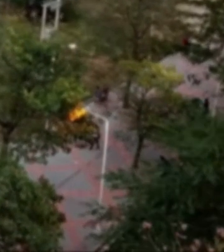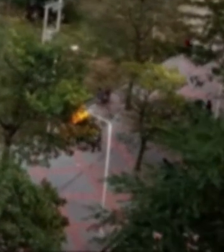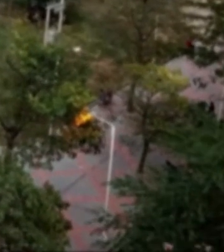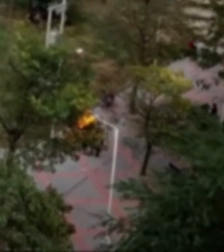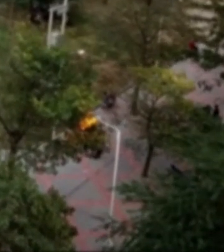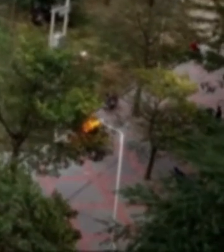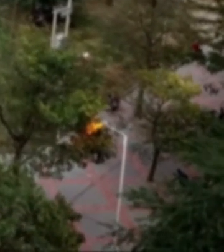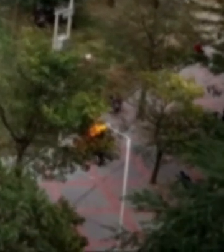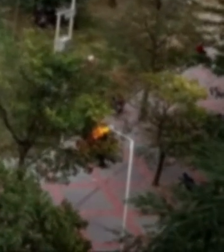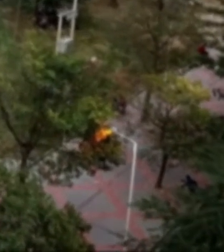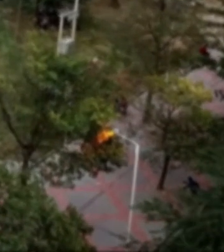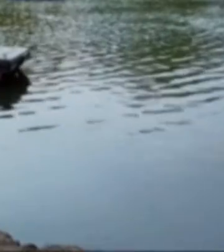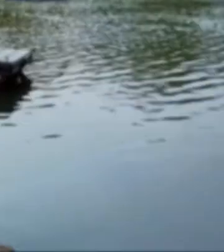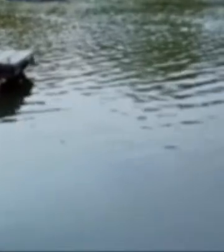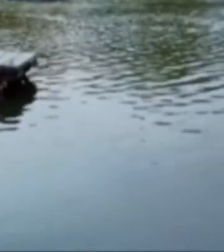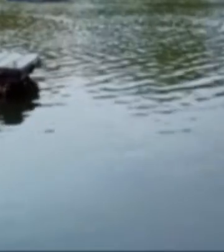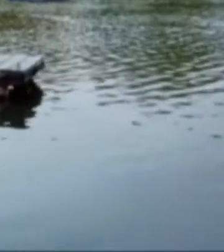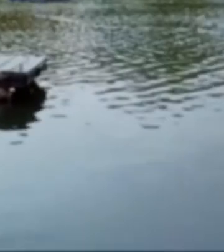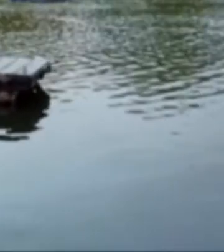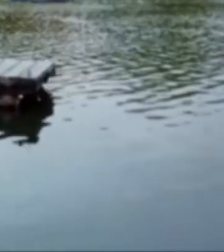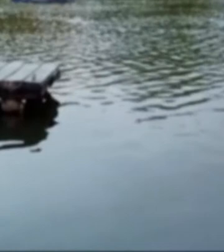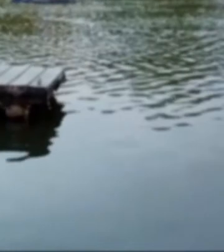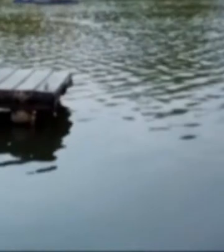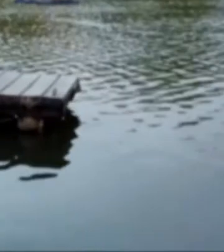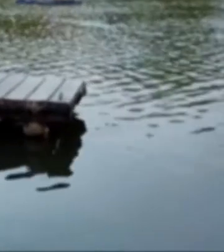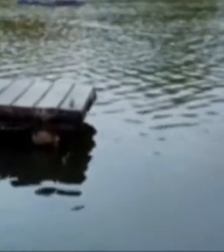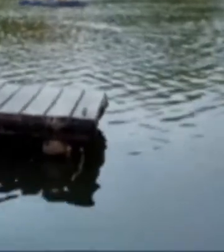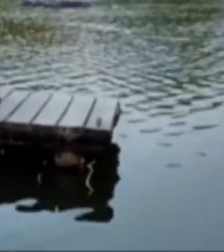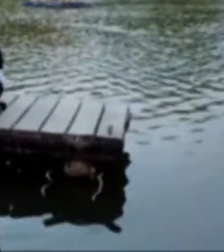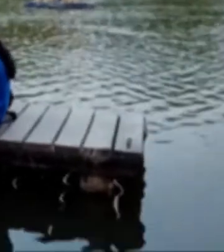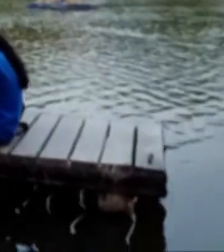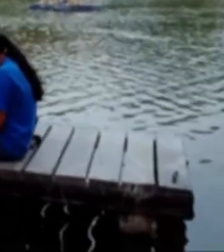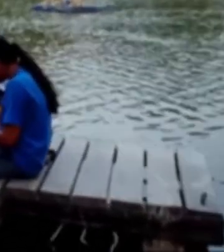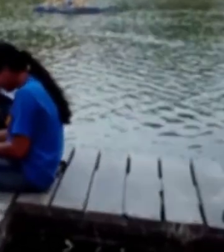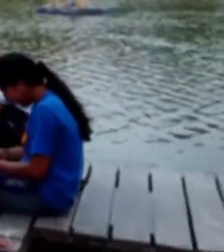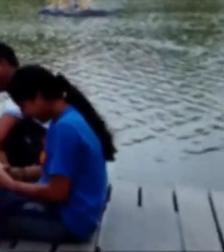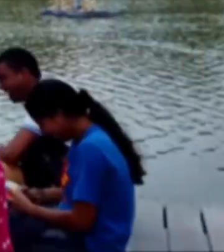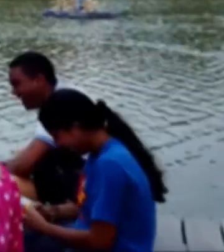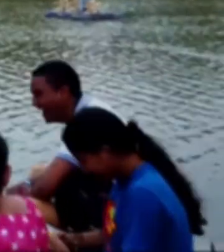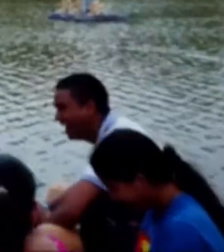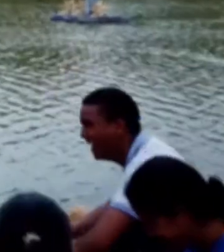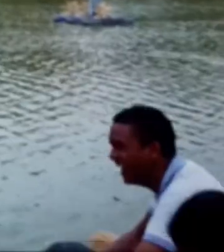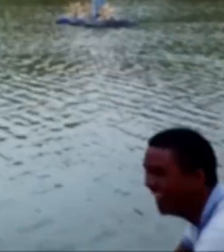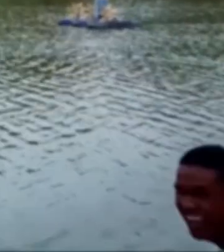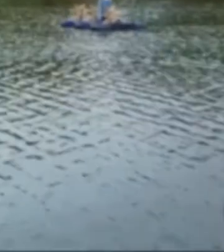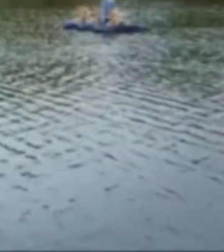I love